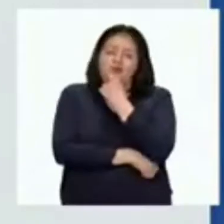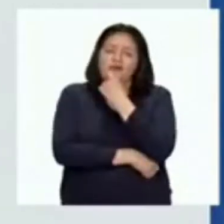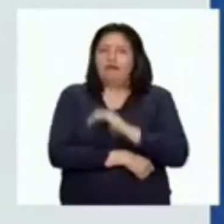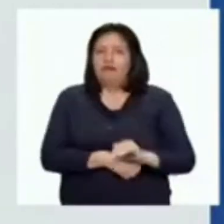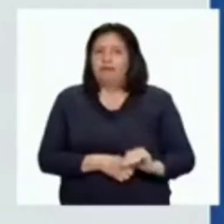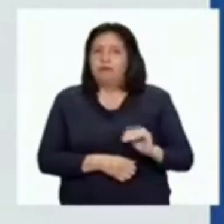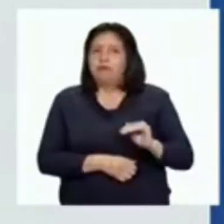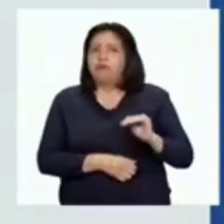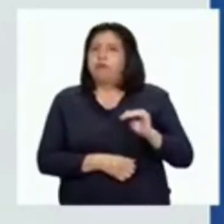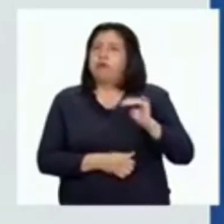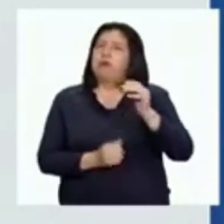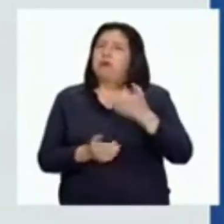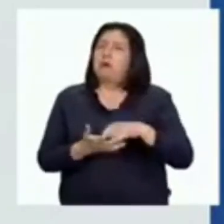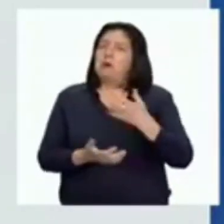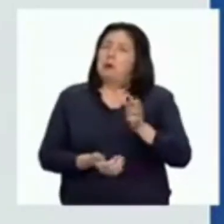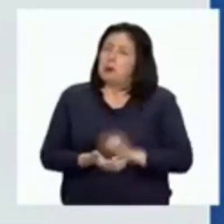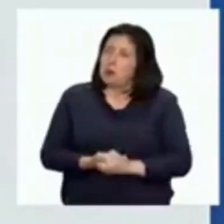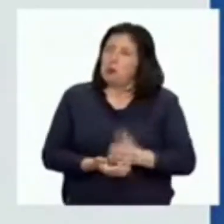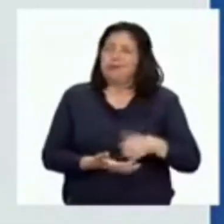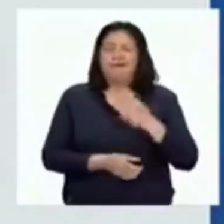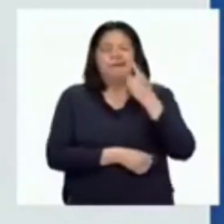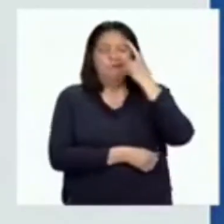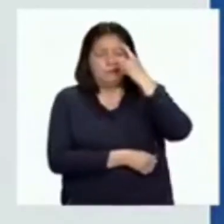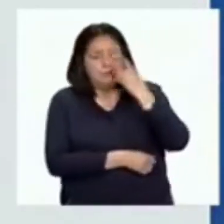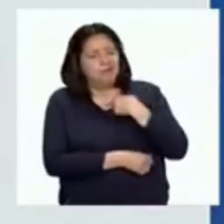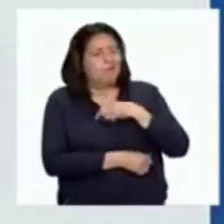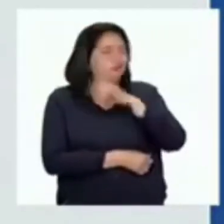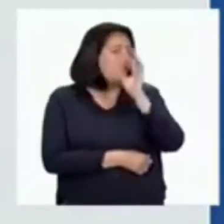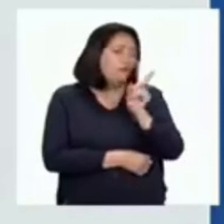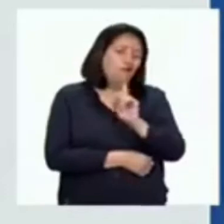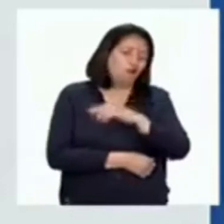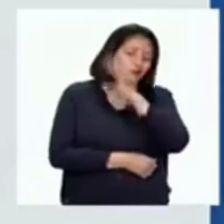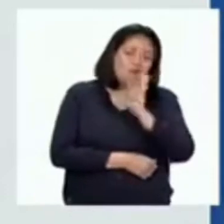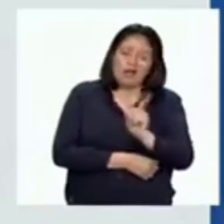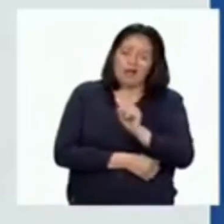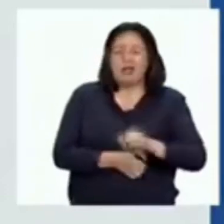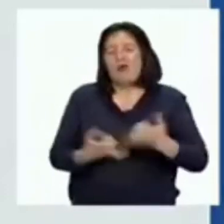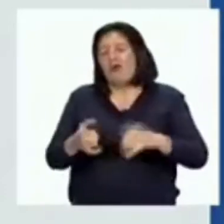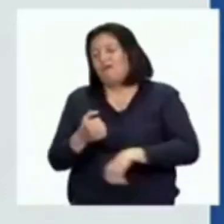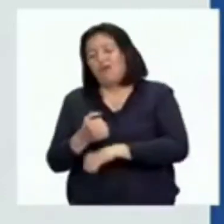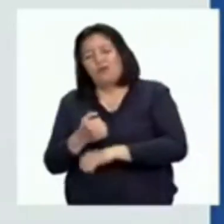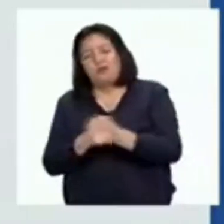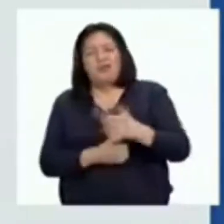creciendo y haciéndose cada vez más a la idea de que jamás volvería a jugar al fútbol. Su mayor pasión.